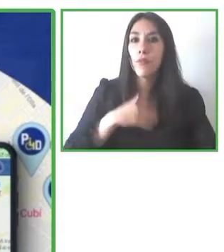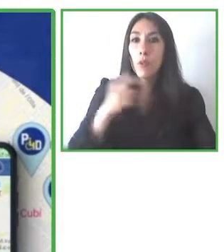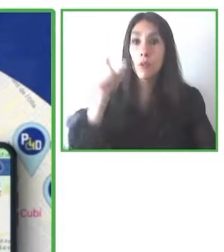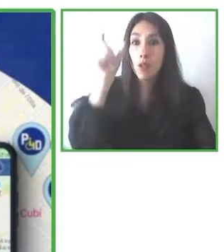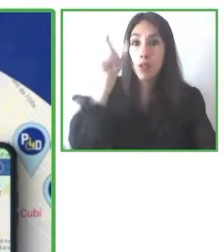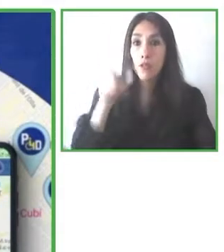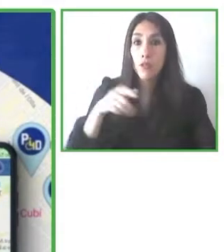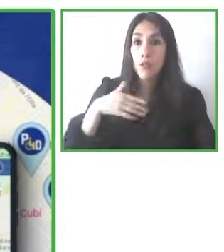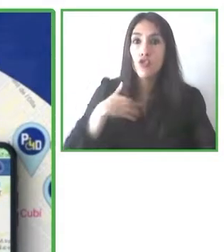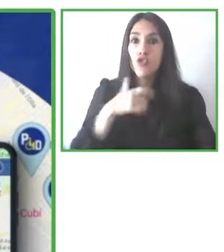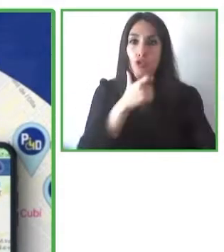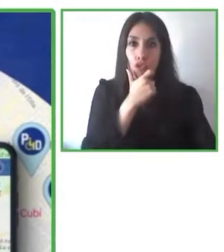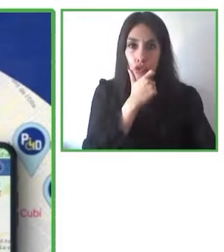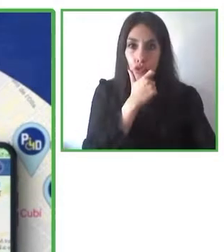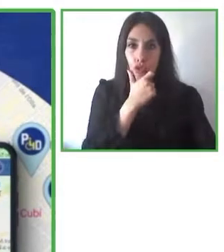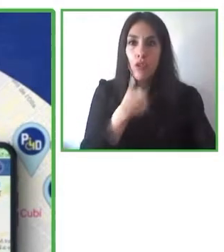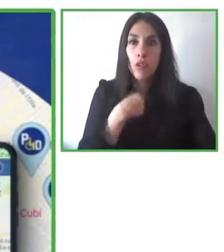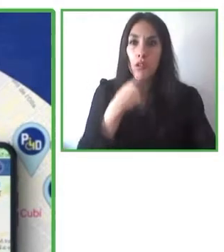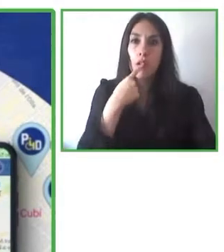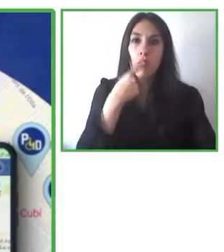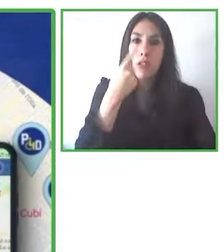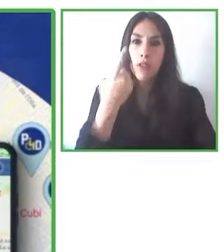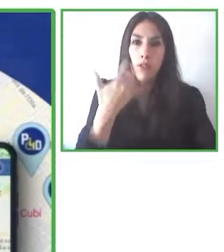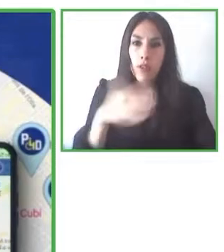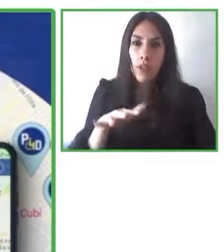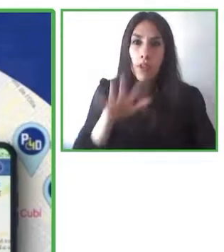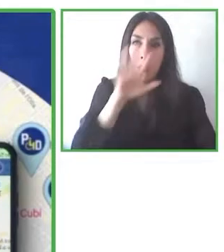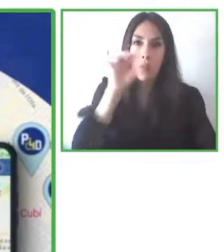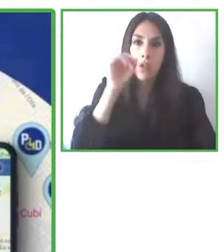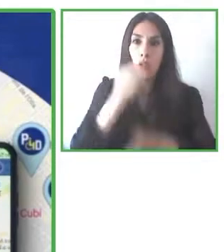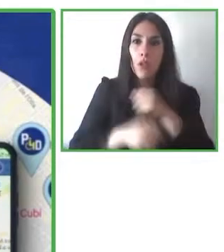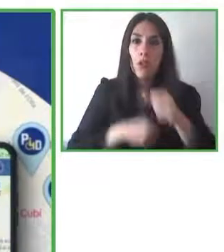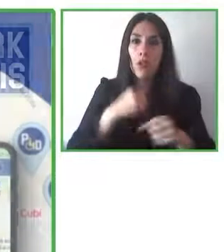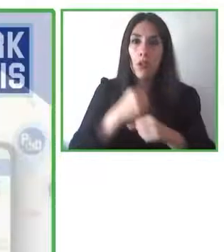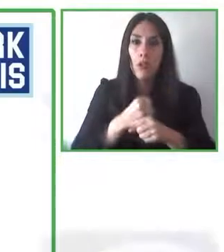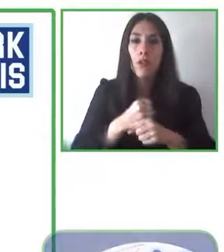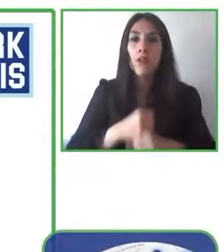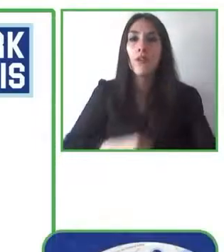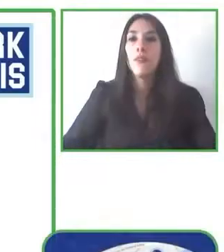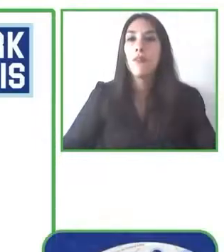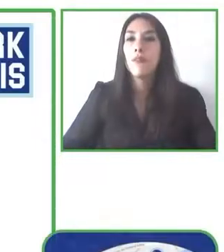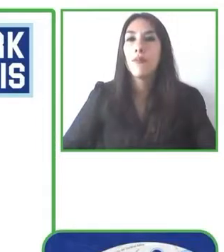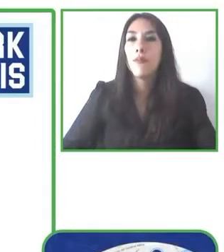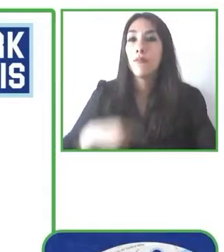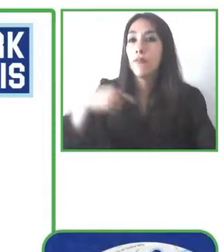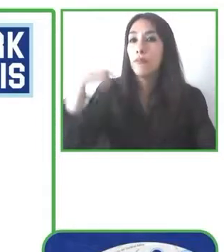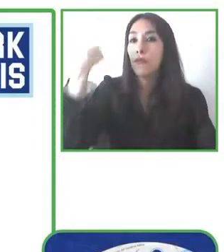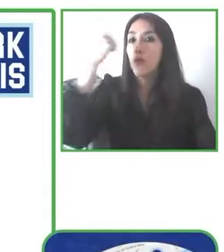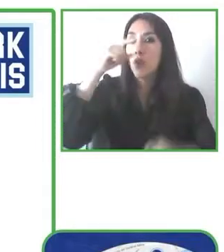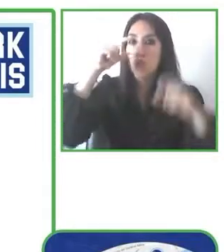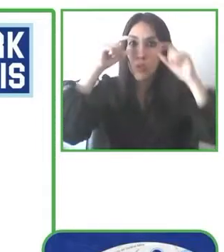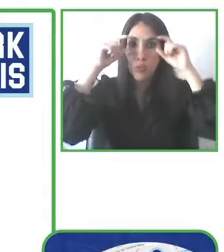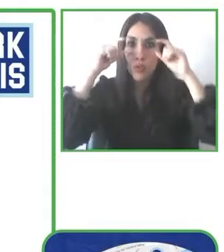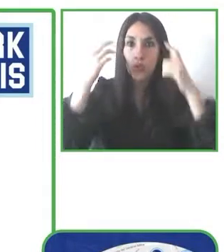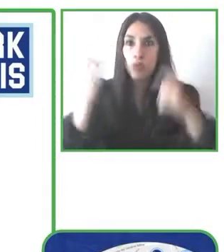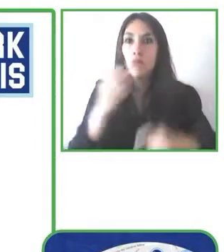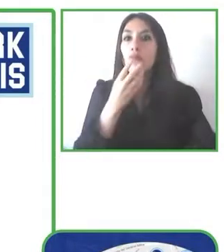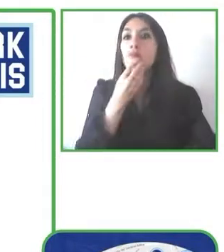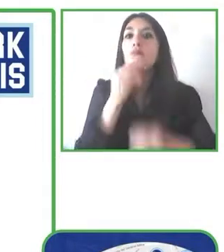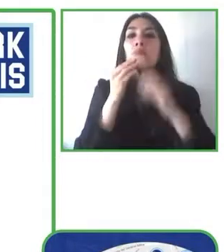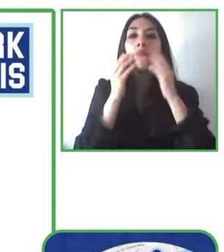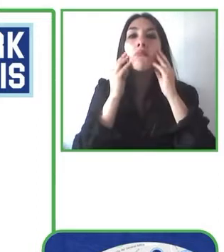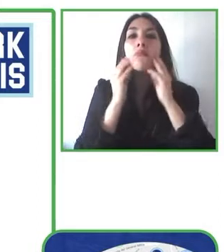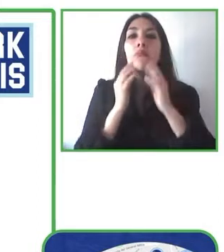los 50 años, blanco, con barba y gafas, y hoy os presento el proyecto Park for This,